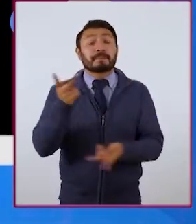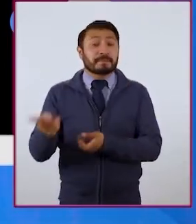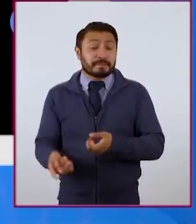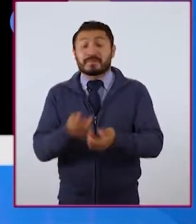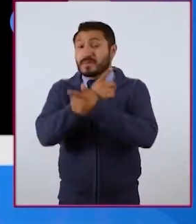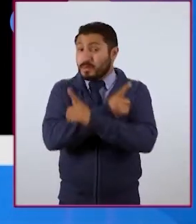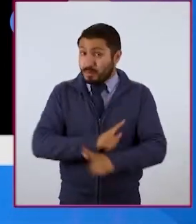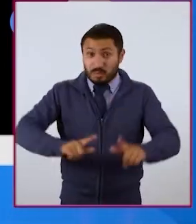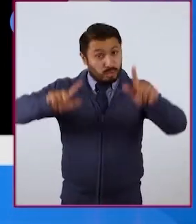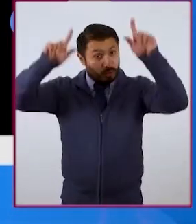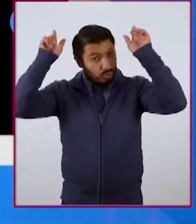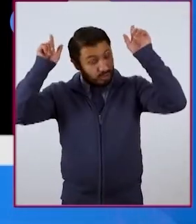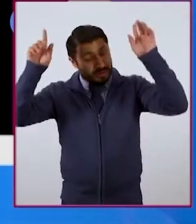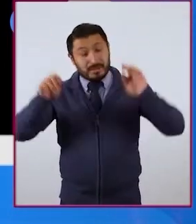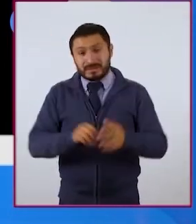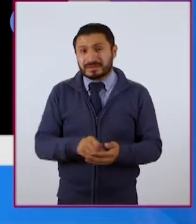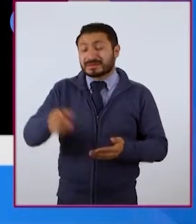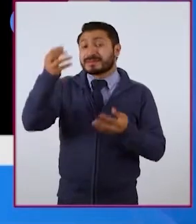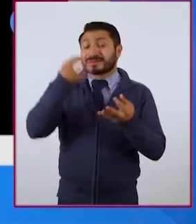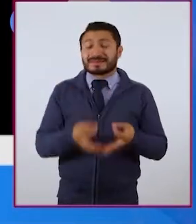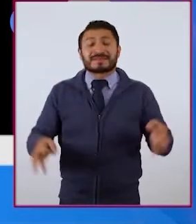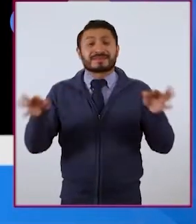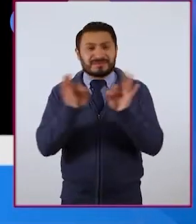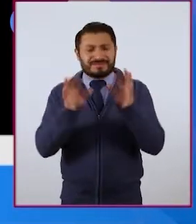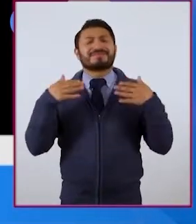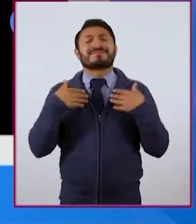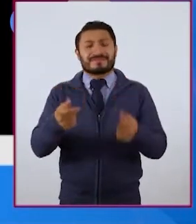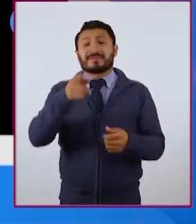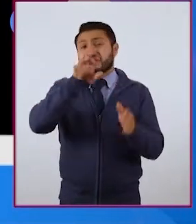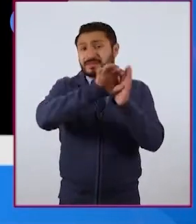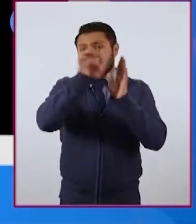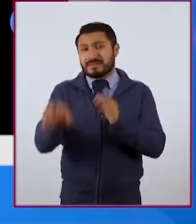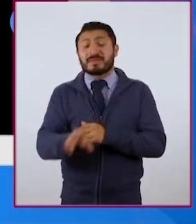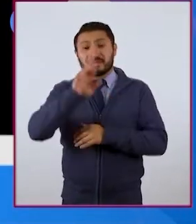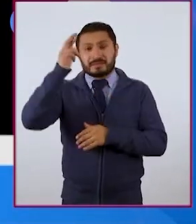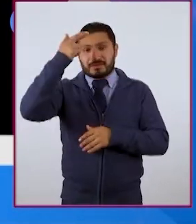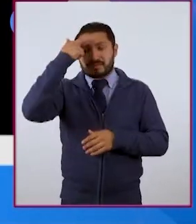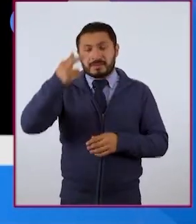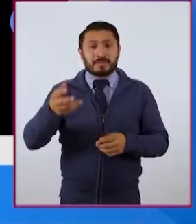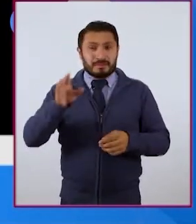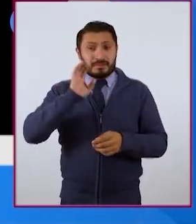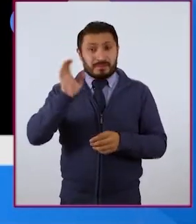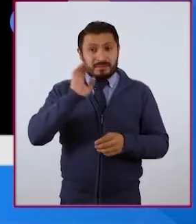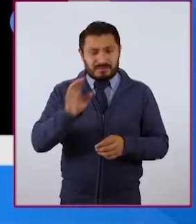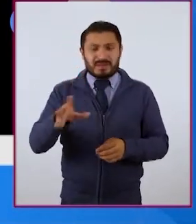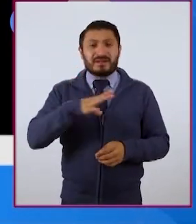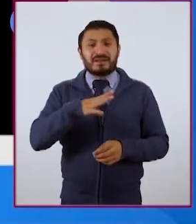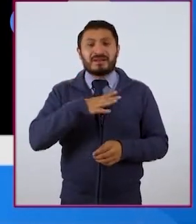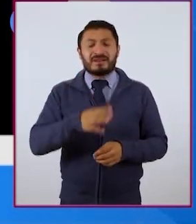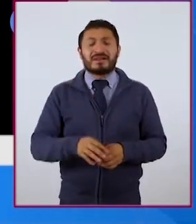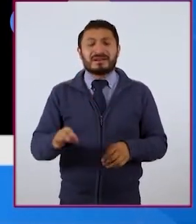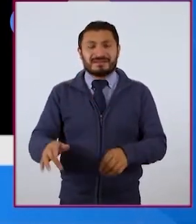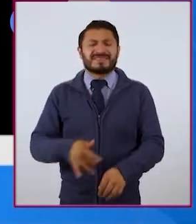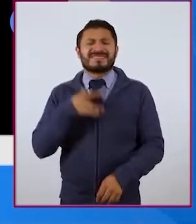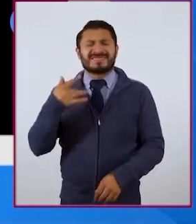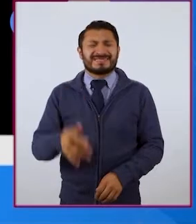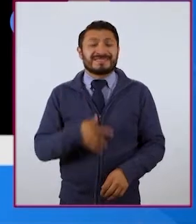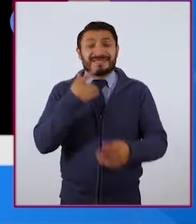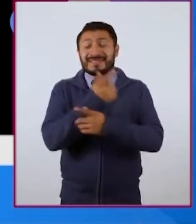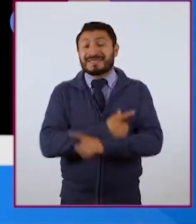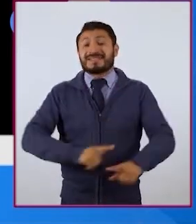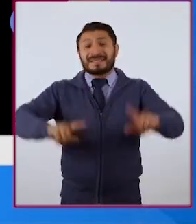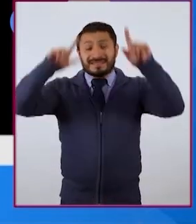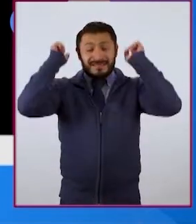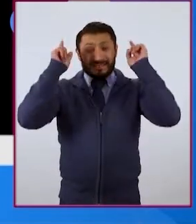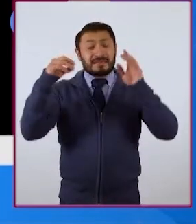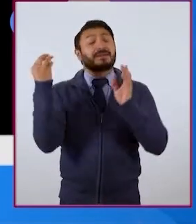de libertades. Entonces, aquí es importante tener en cuenta, por ejemplo, que recordemos, ¿cuándo hemos tenido esa sensación de libertad